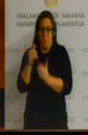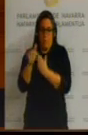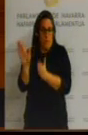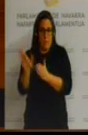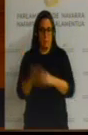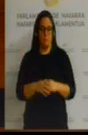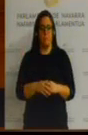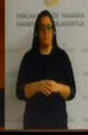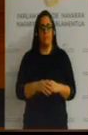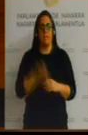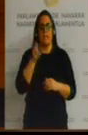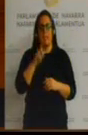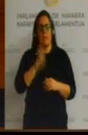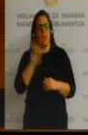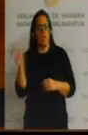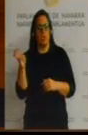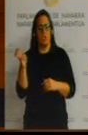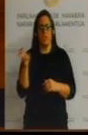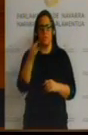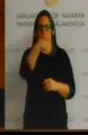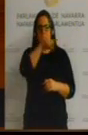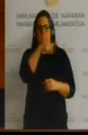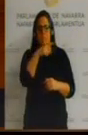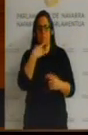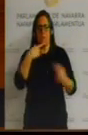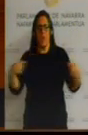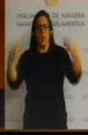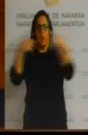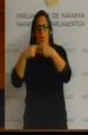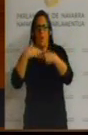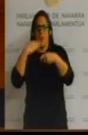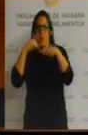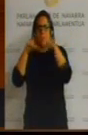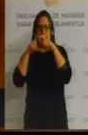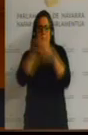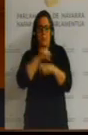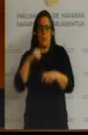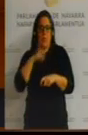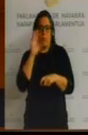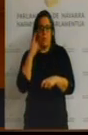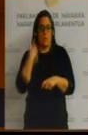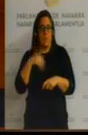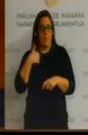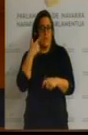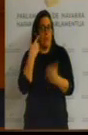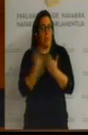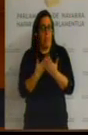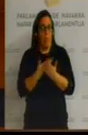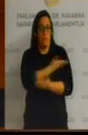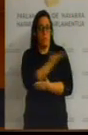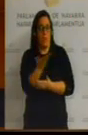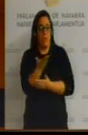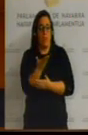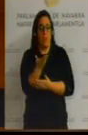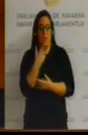Y también, por otro lado, ¿cómo van a concertar con una entidad privada? Si, como están demostrando, no